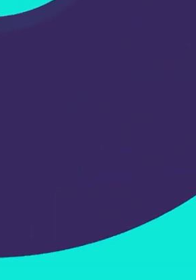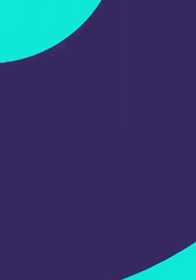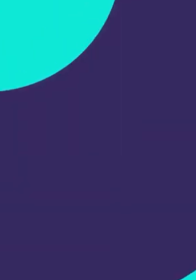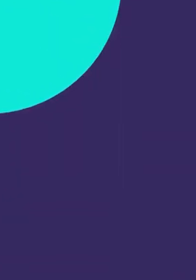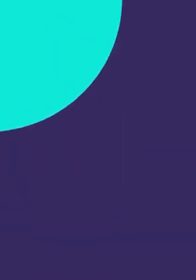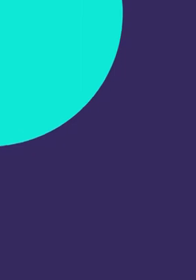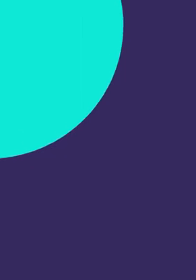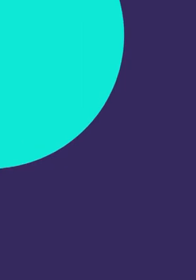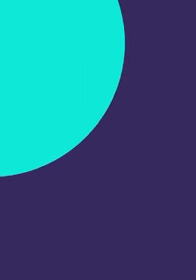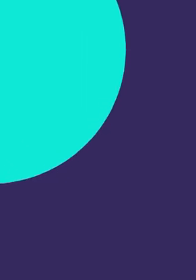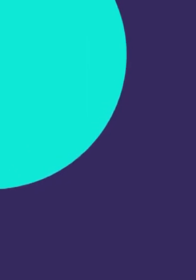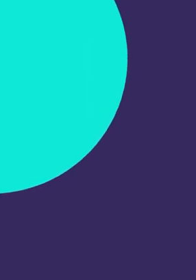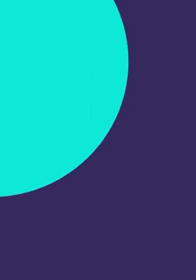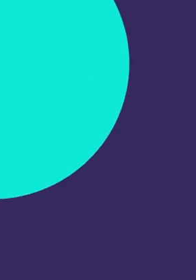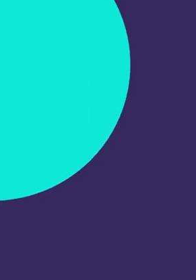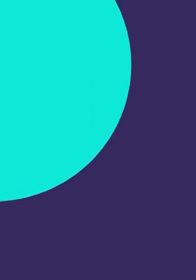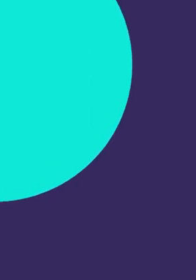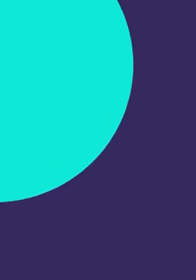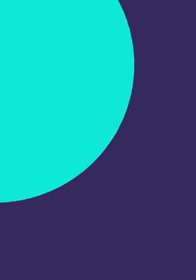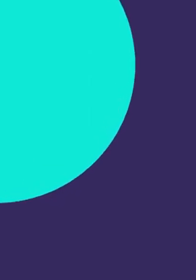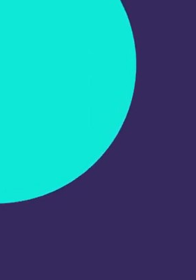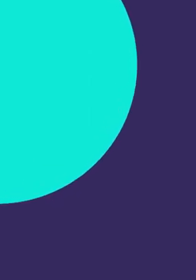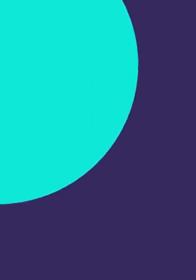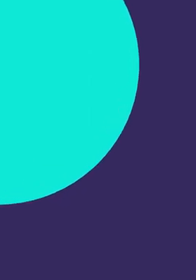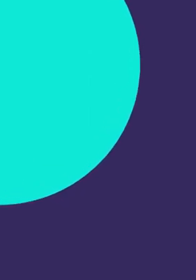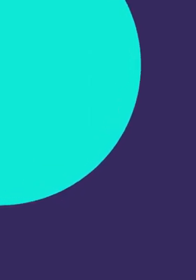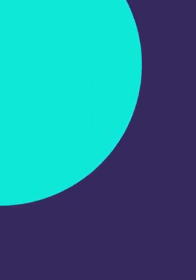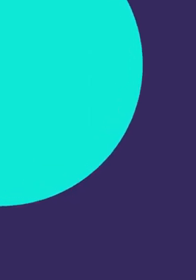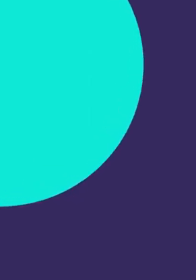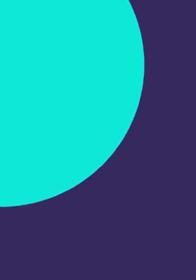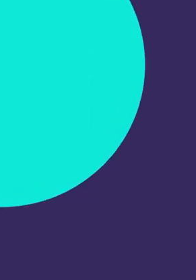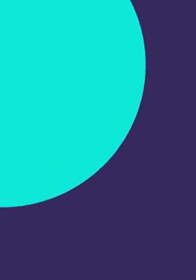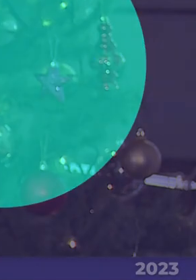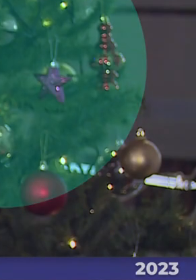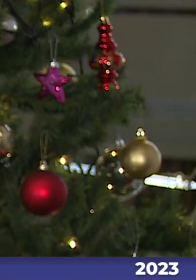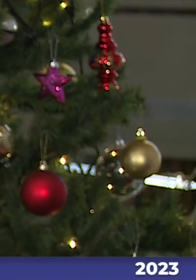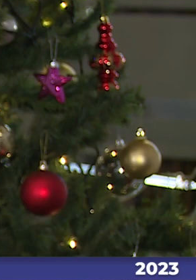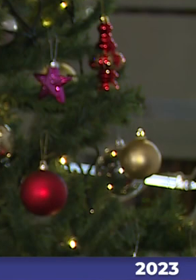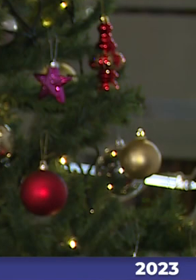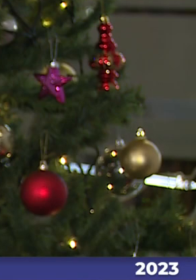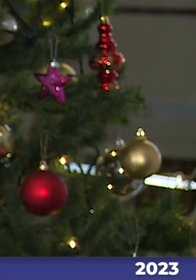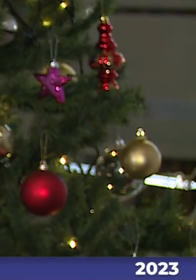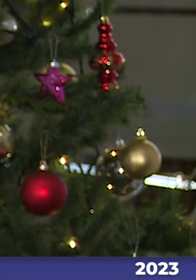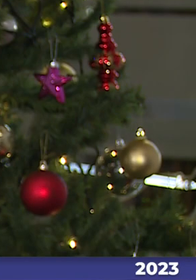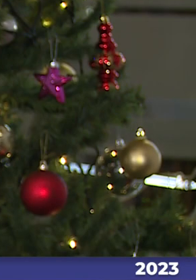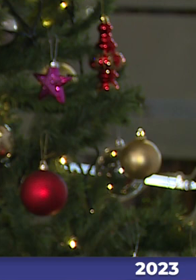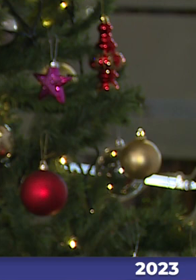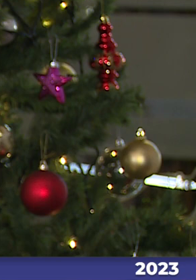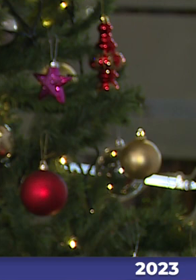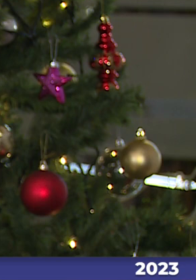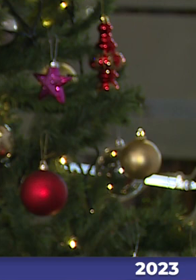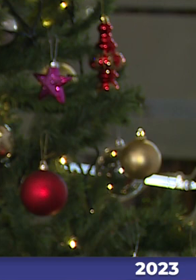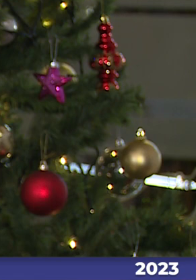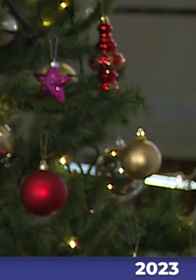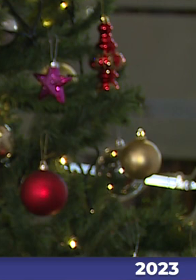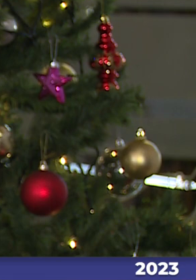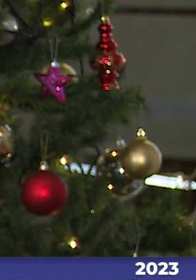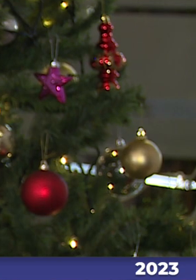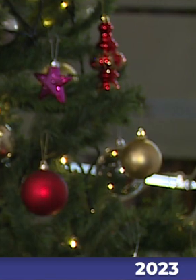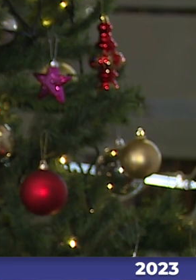Continuamos con la novena versión de los diálogos de inclusión. Inclusión educativa de niñas, niños, jóvenes y adultos con discapacidad.